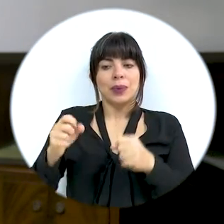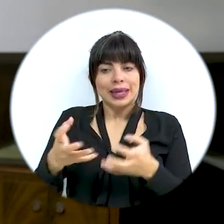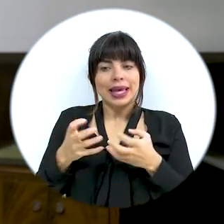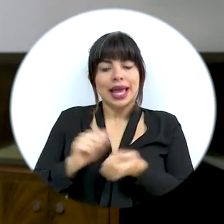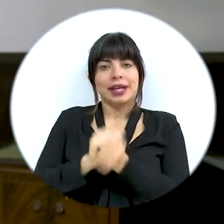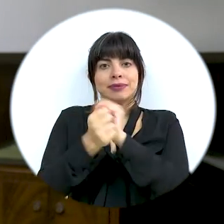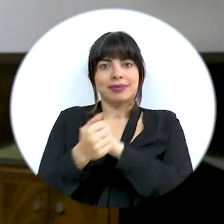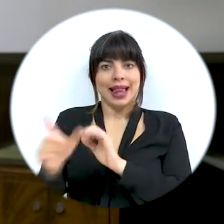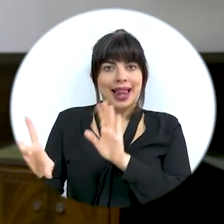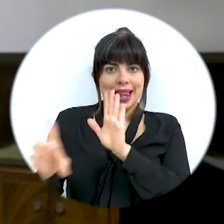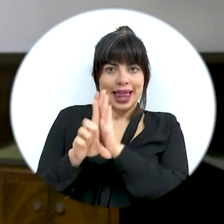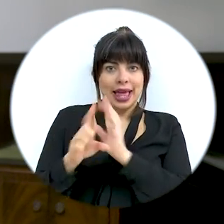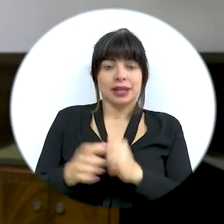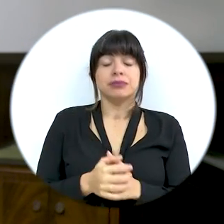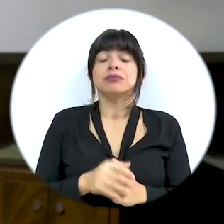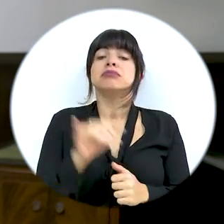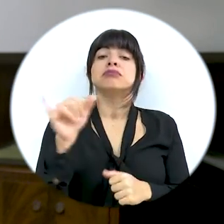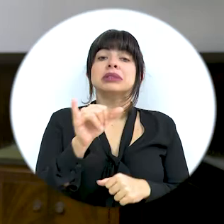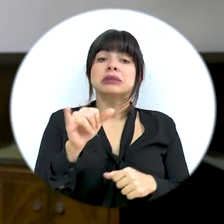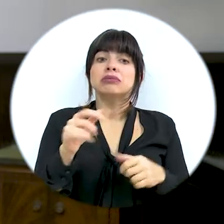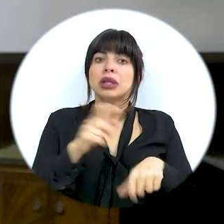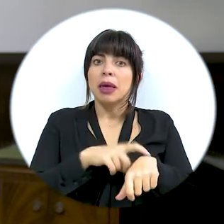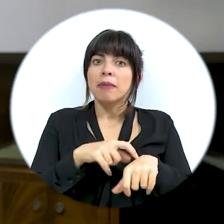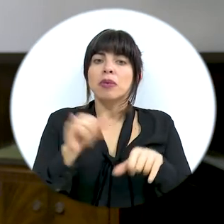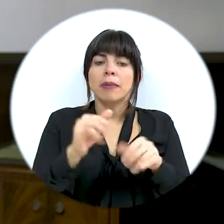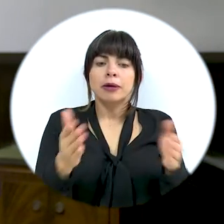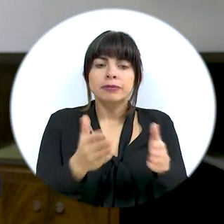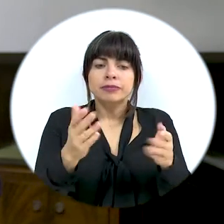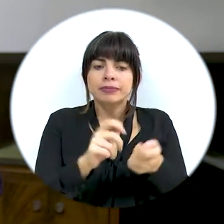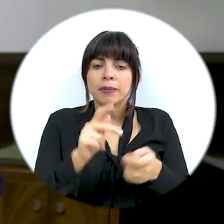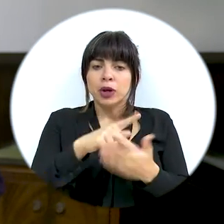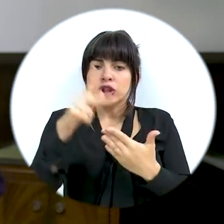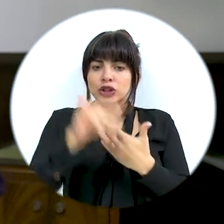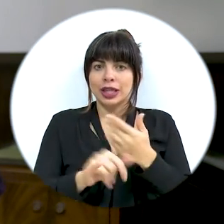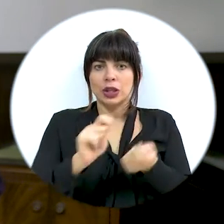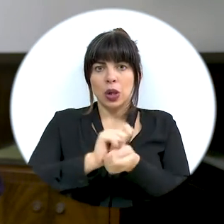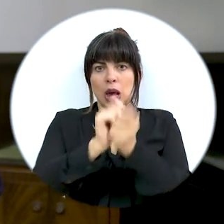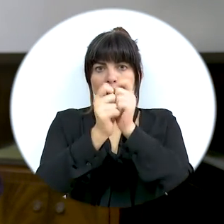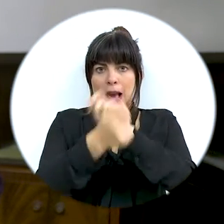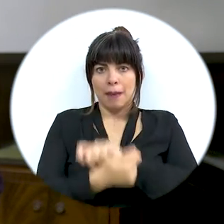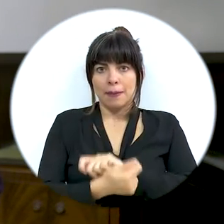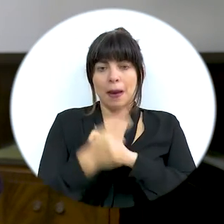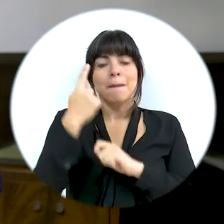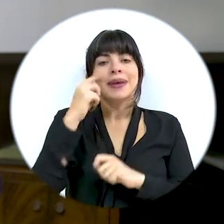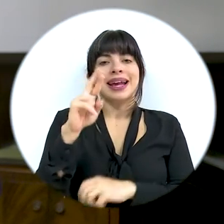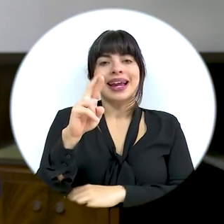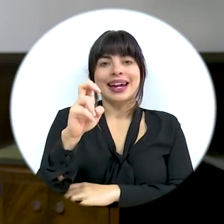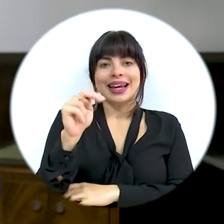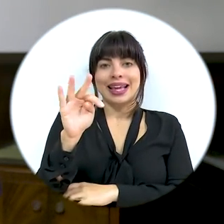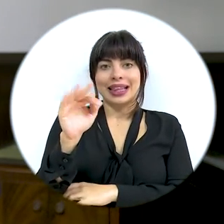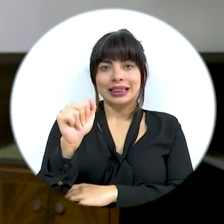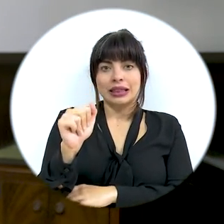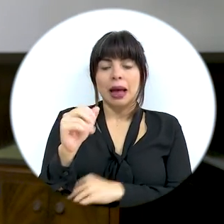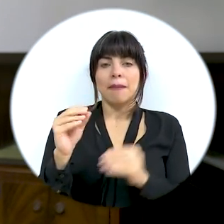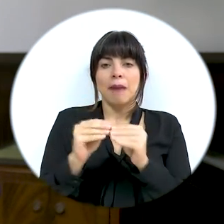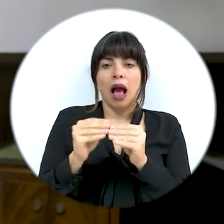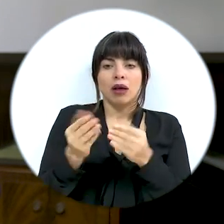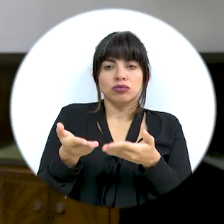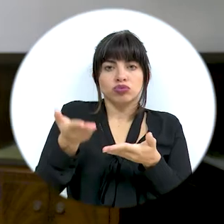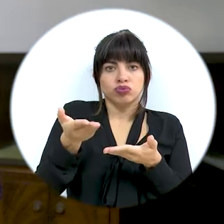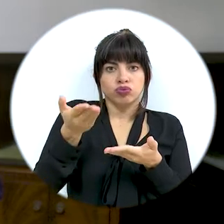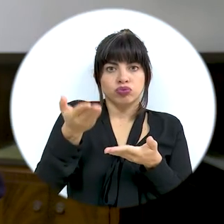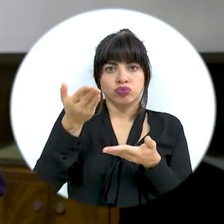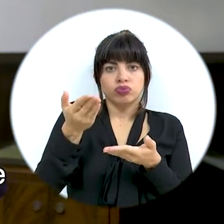decreto. De igual forma, promovimos cambios al proyecto para lograr una renta más